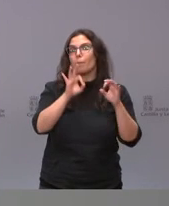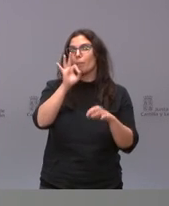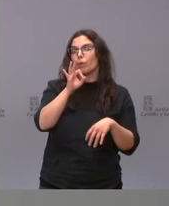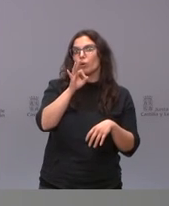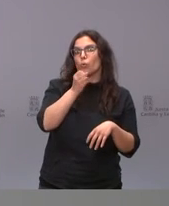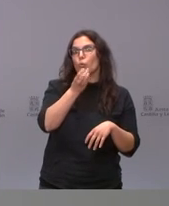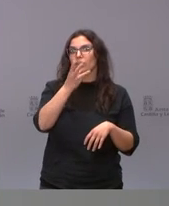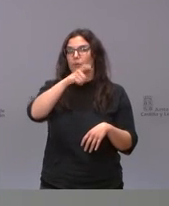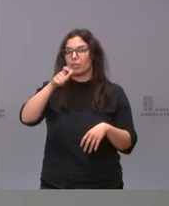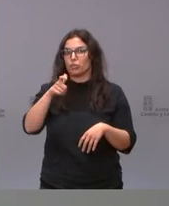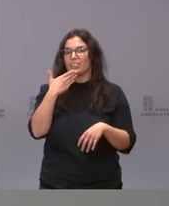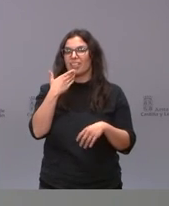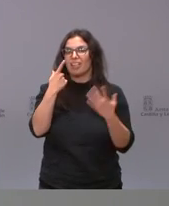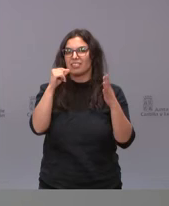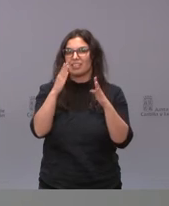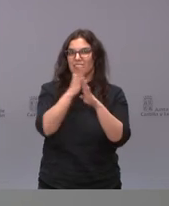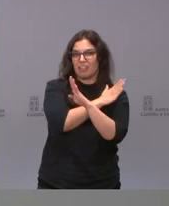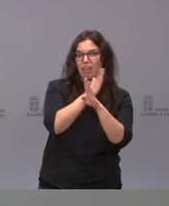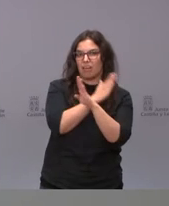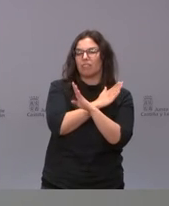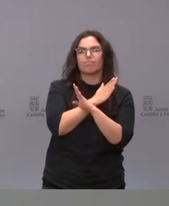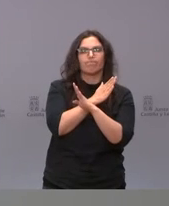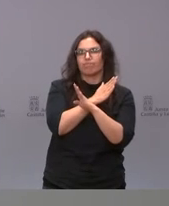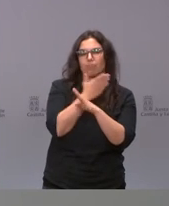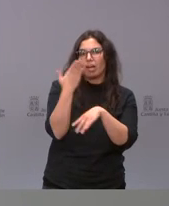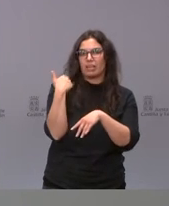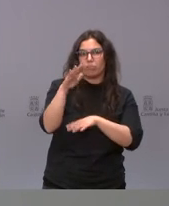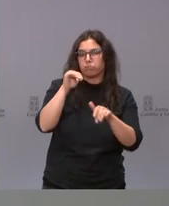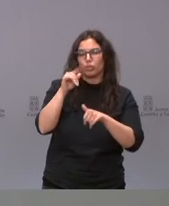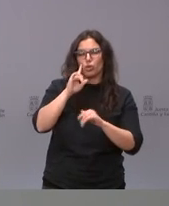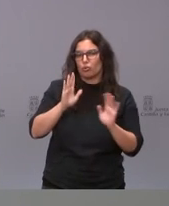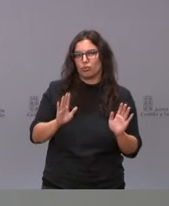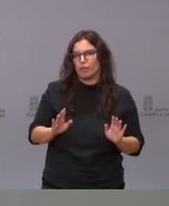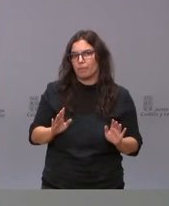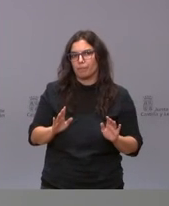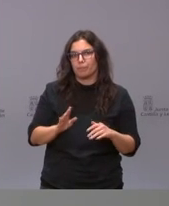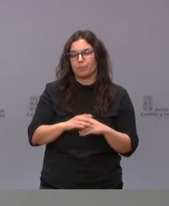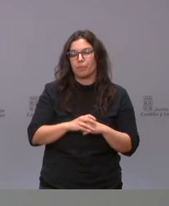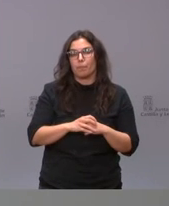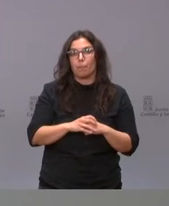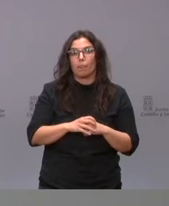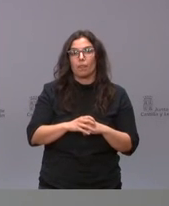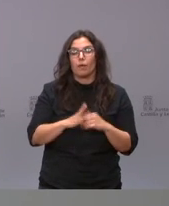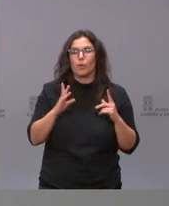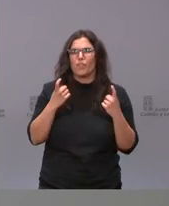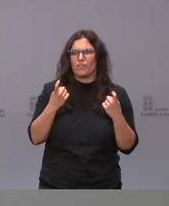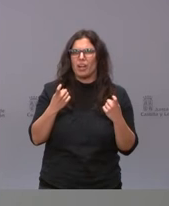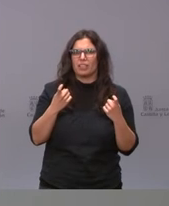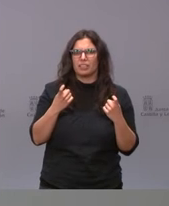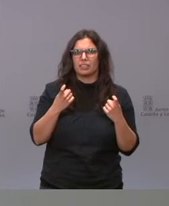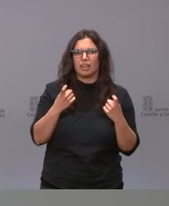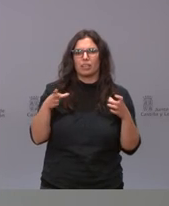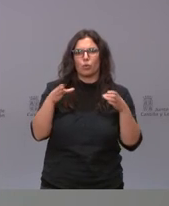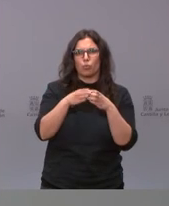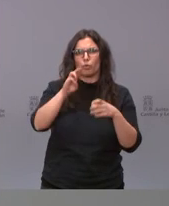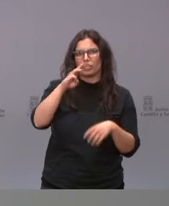eran menores de 60 años que estaban convocados ayer para ser vacunados pero quedaban todavía personas del grupo